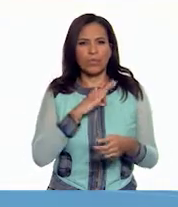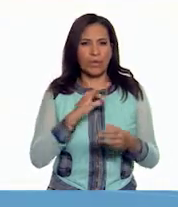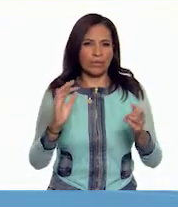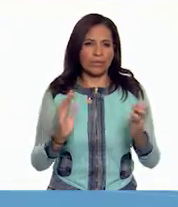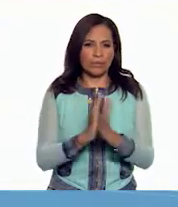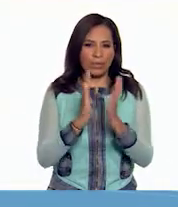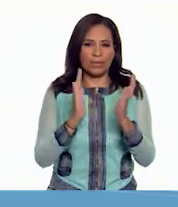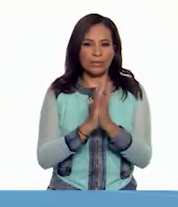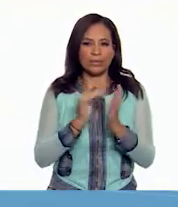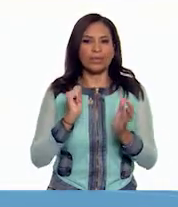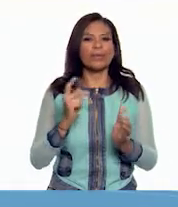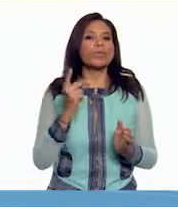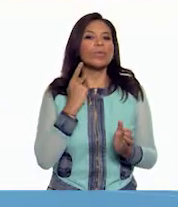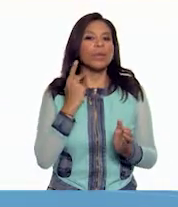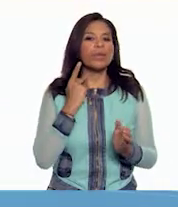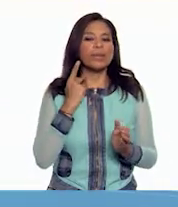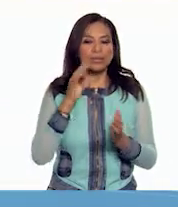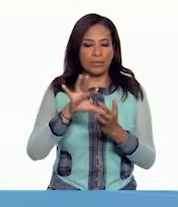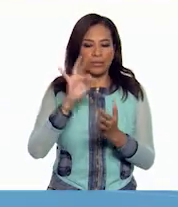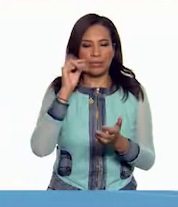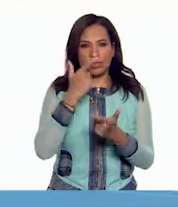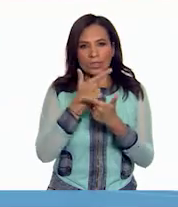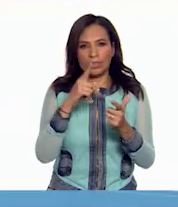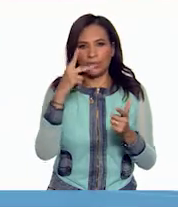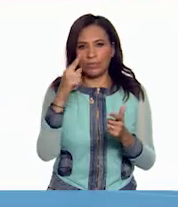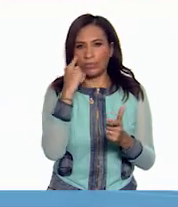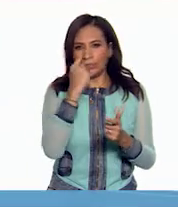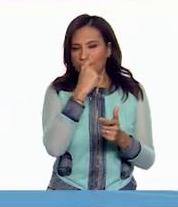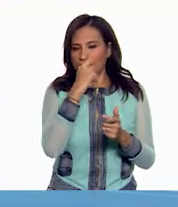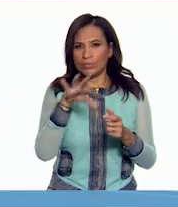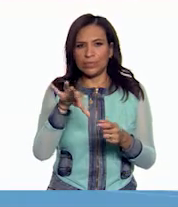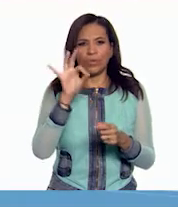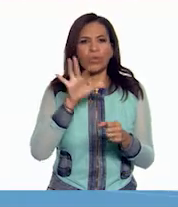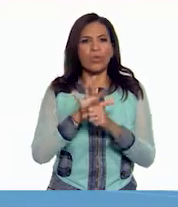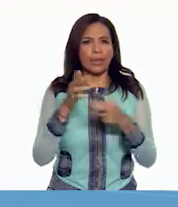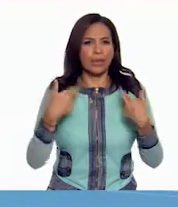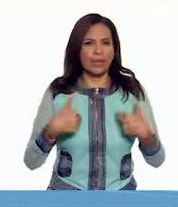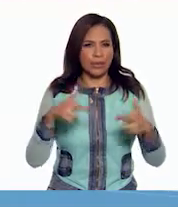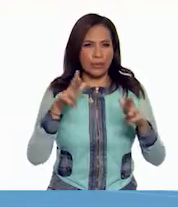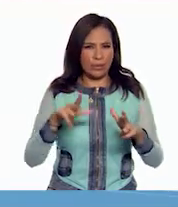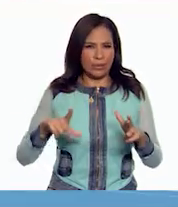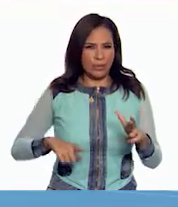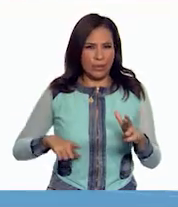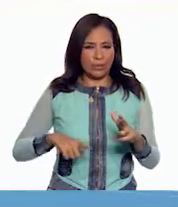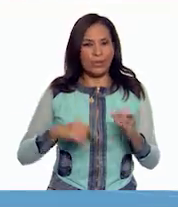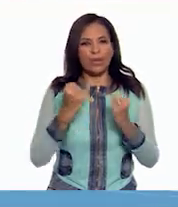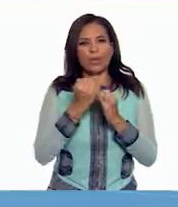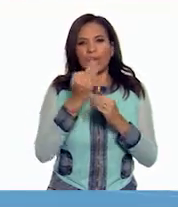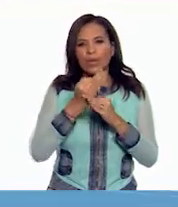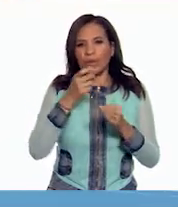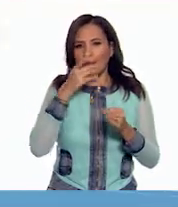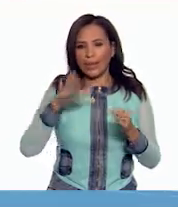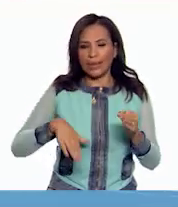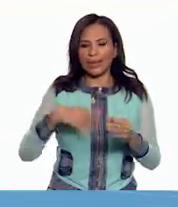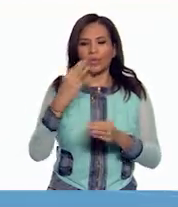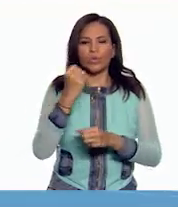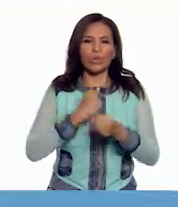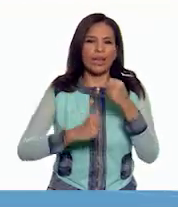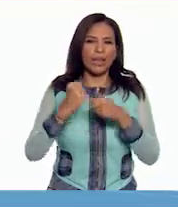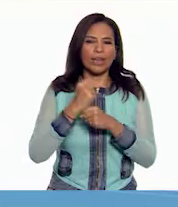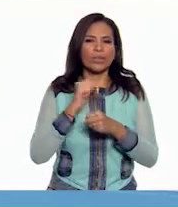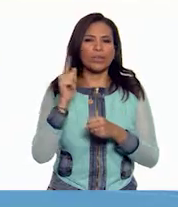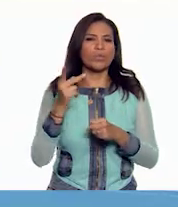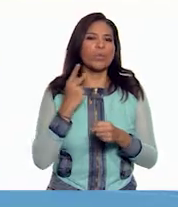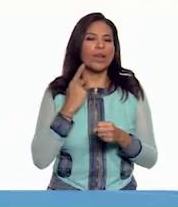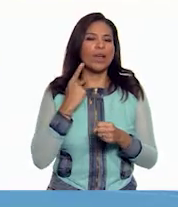participar en la política y elegir libremente a sus representantes. Y justo como lo dijiste, a pesar de que por muchos años el poder